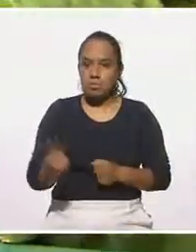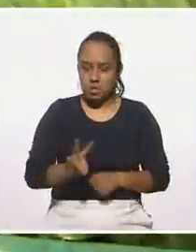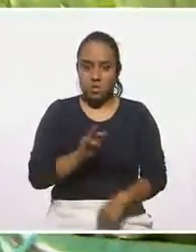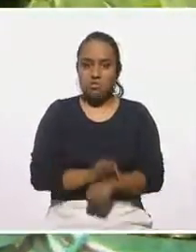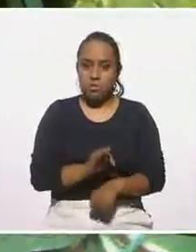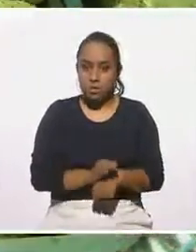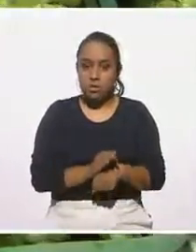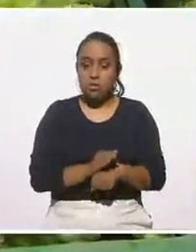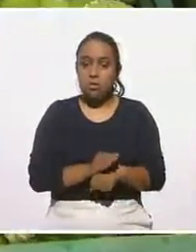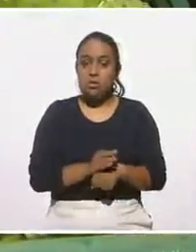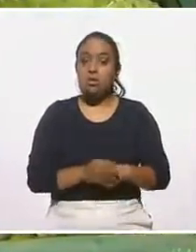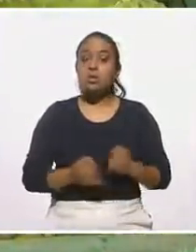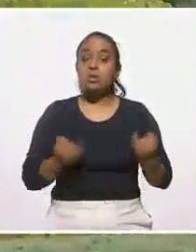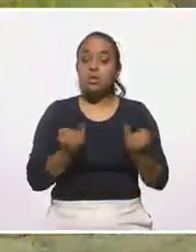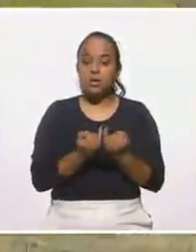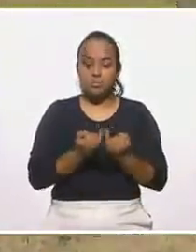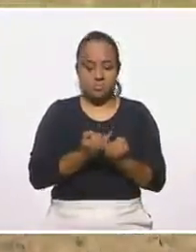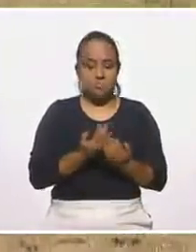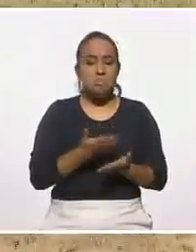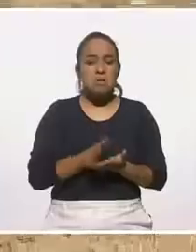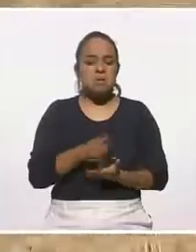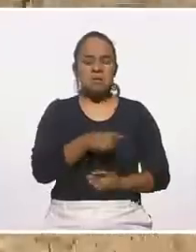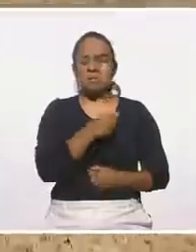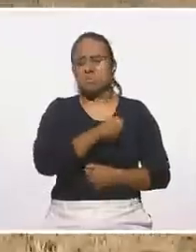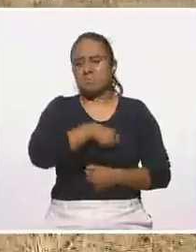además saludable.